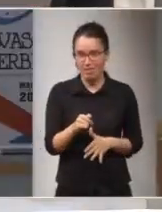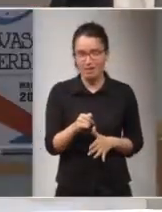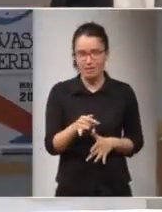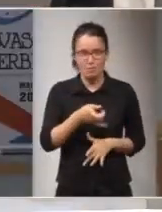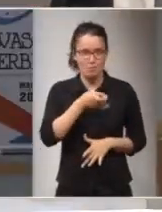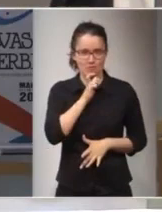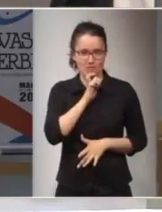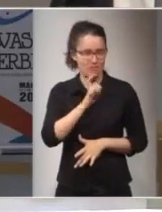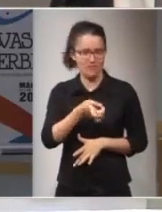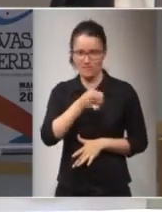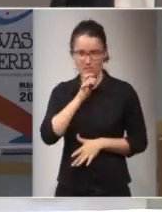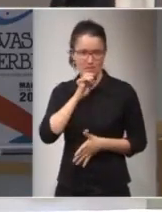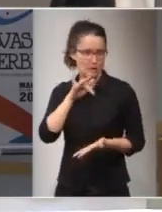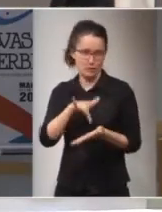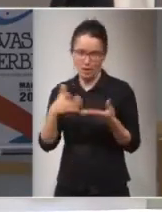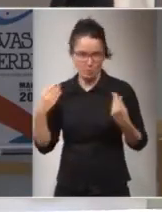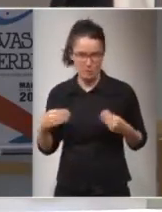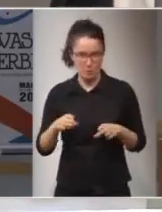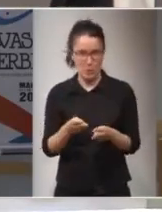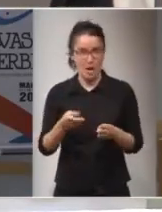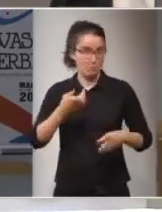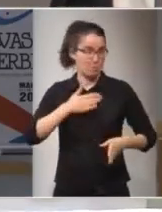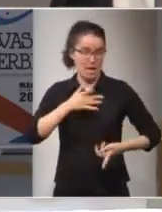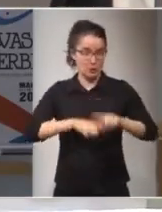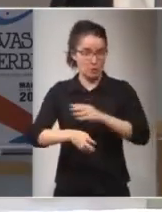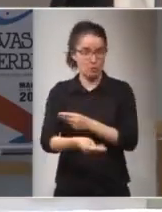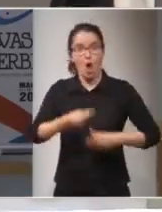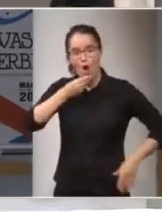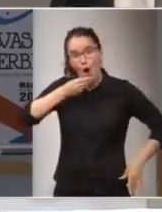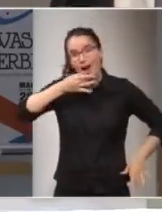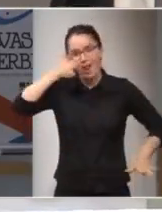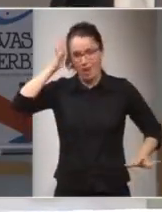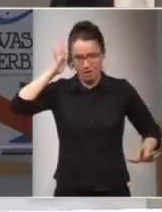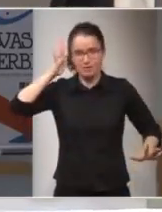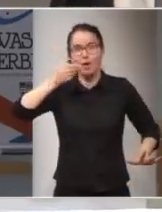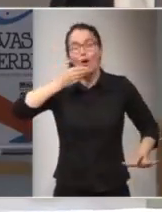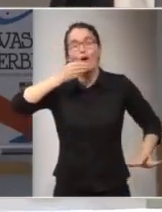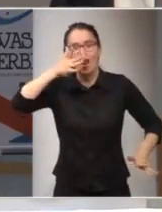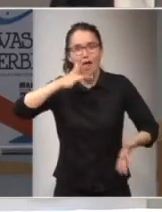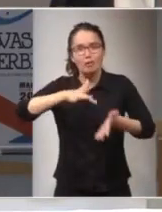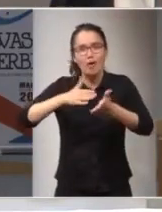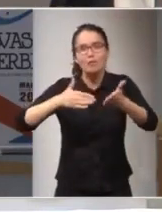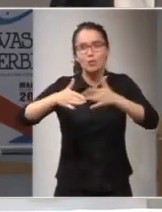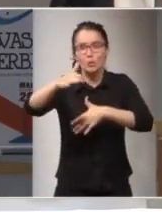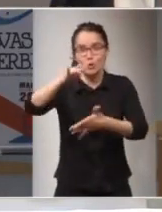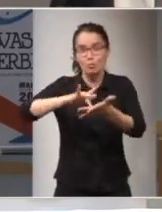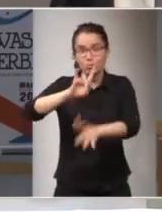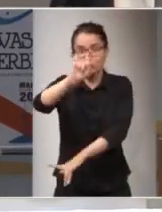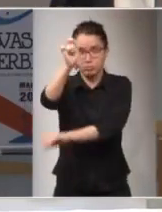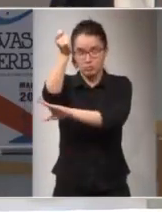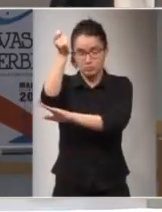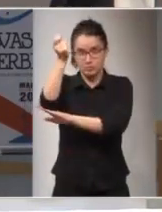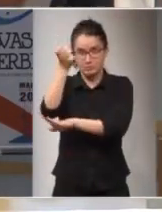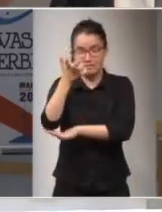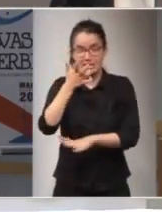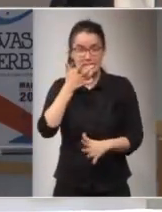difícil que ocurra ¿no? ojalá ojalá que ese llegue un día porque mientras que